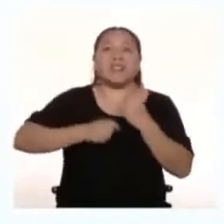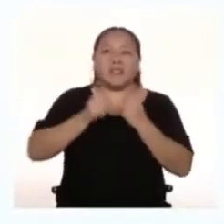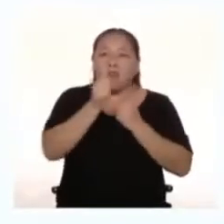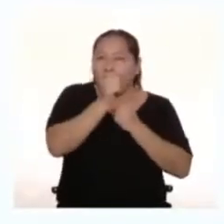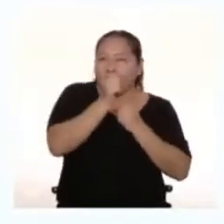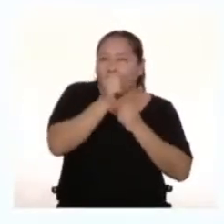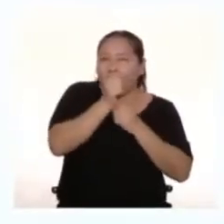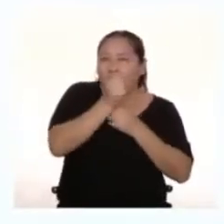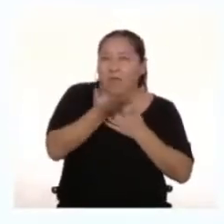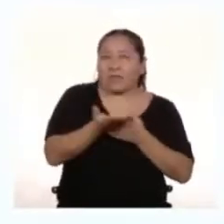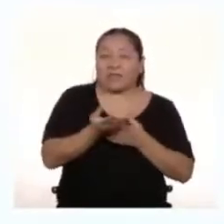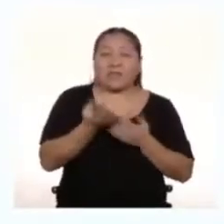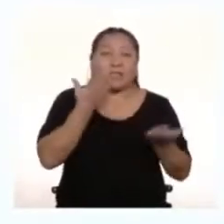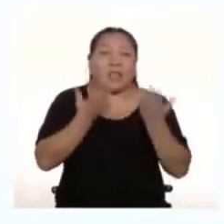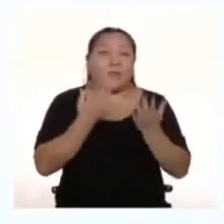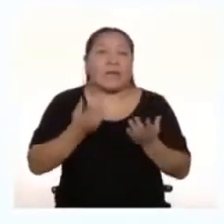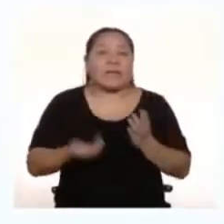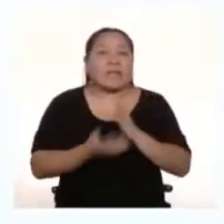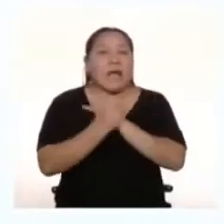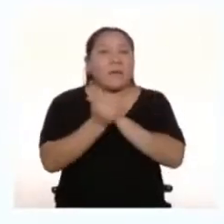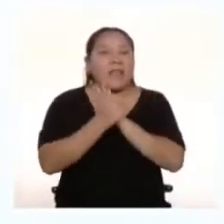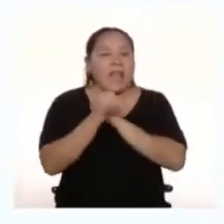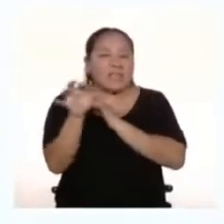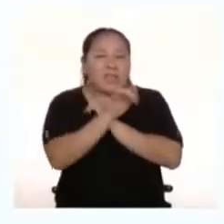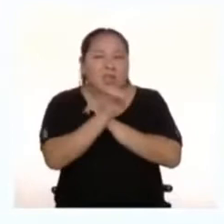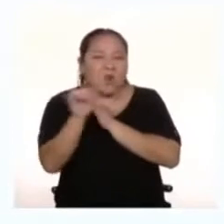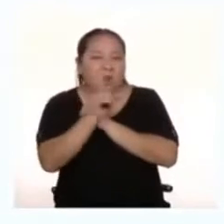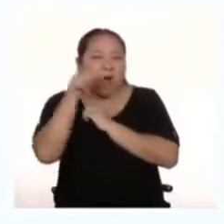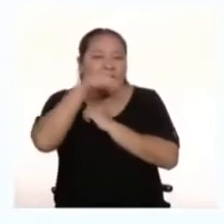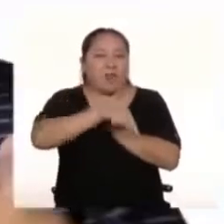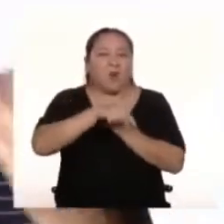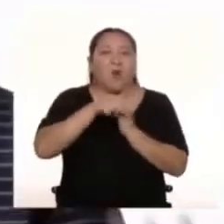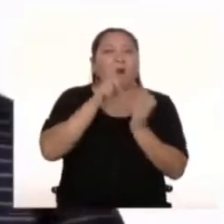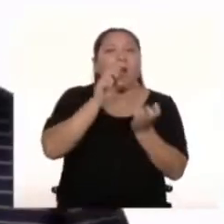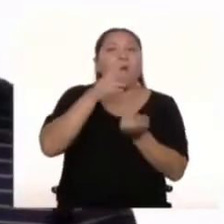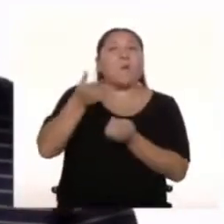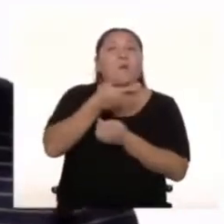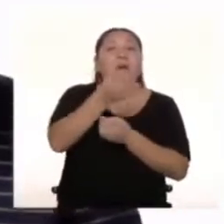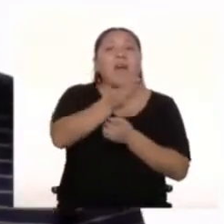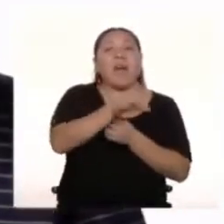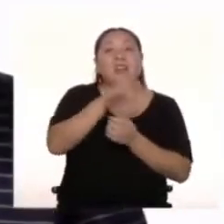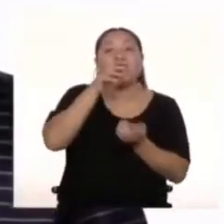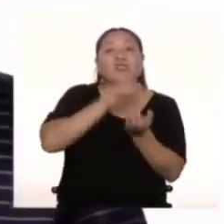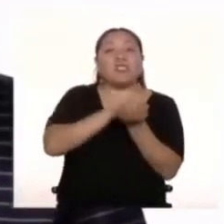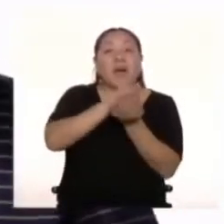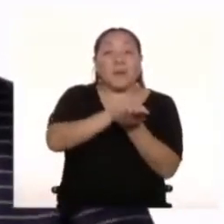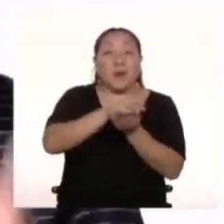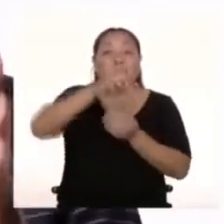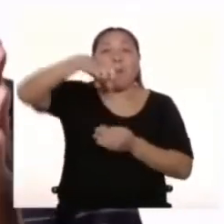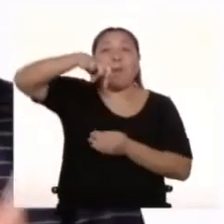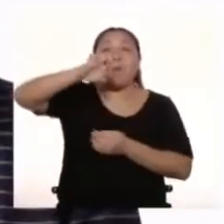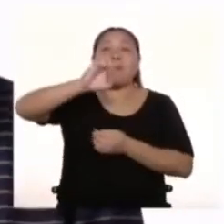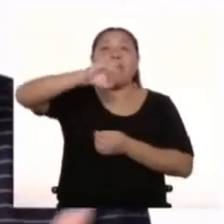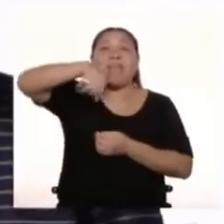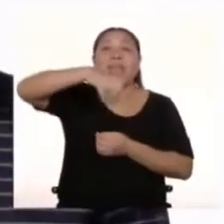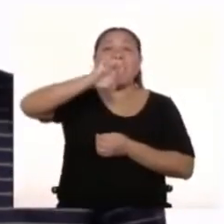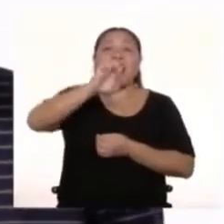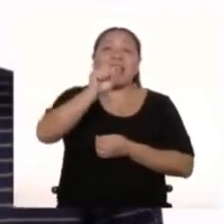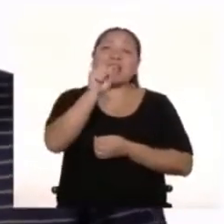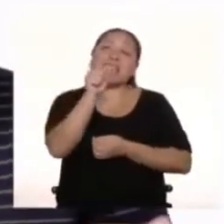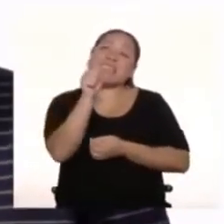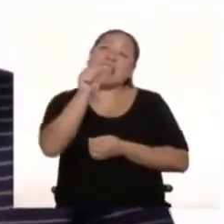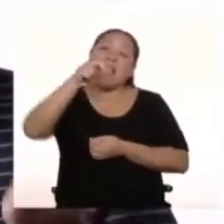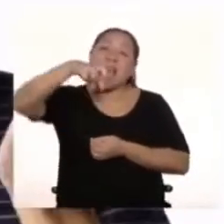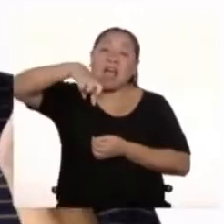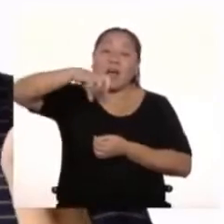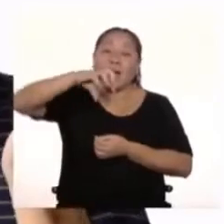tuviésemos las habilidades de un pejezapo Seríamos invencibles Ya sé lo que están pensando Rodrigo, estamos